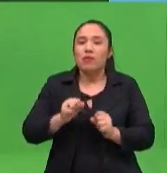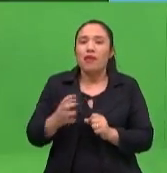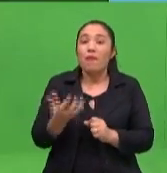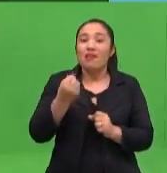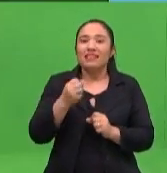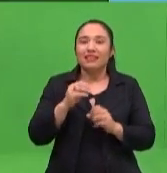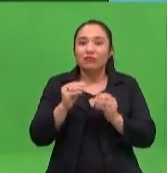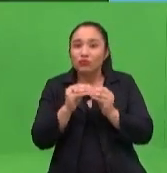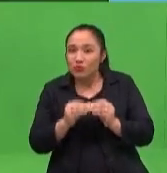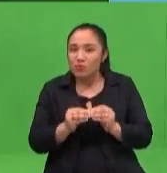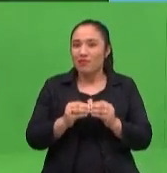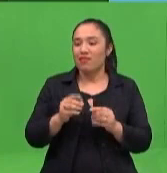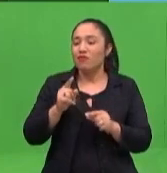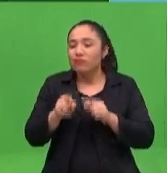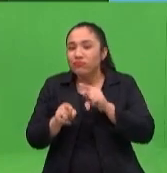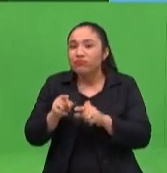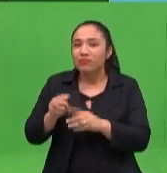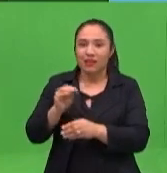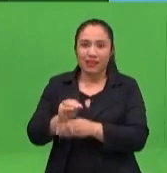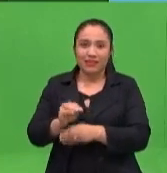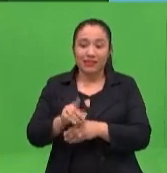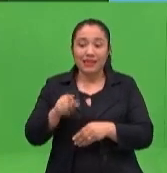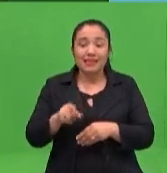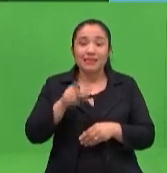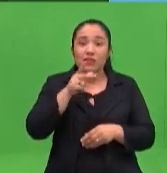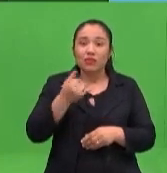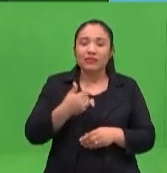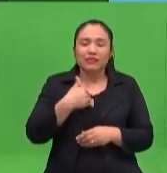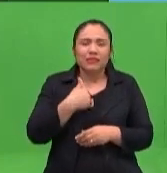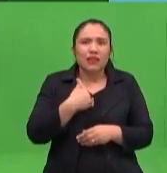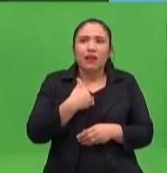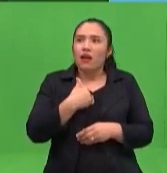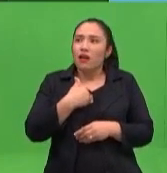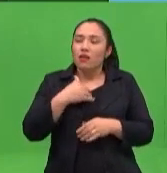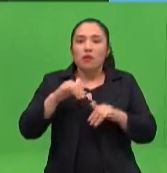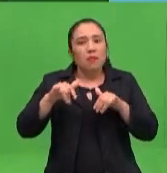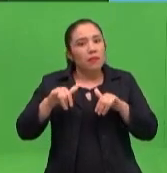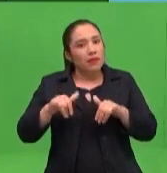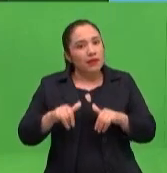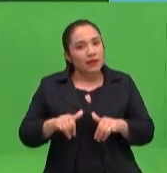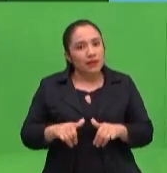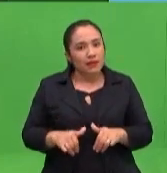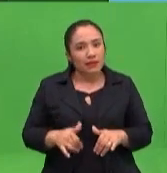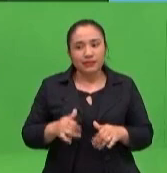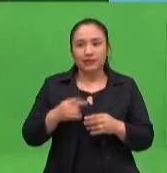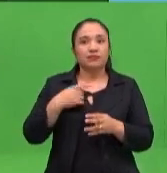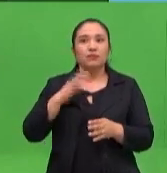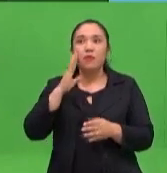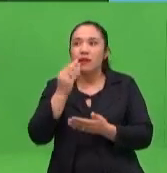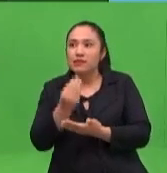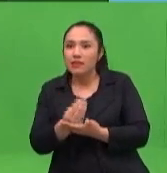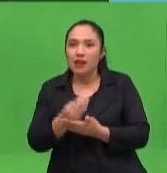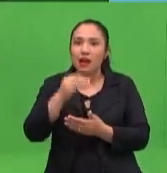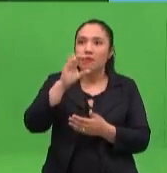una situación donde él se siente a gusto, no necesariamente donde yo, papá o mamá, quiero que esté